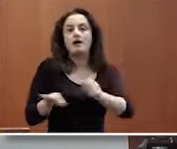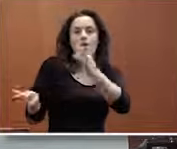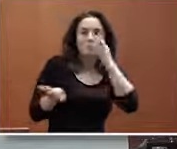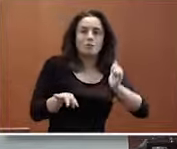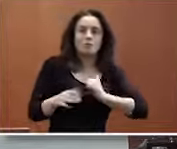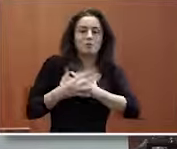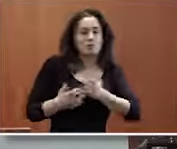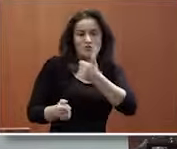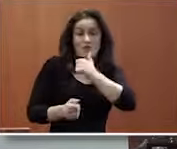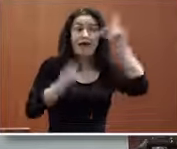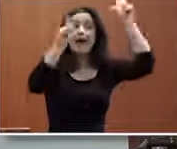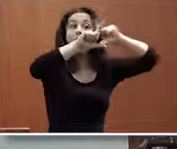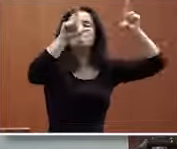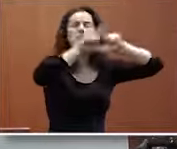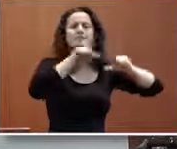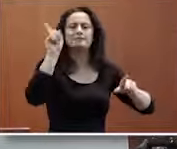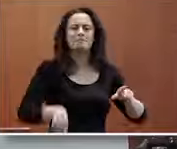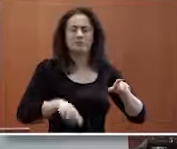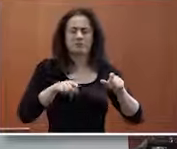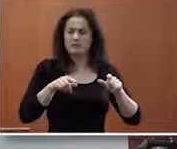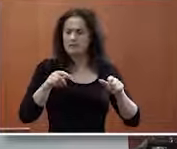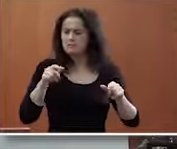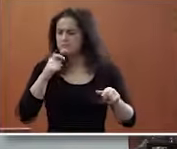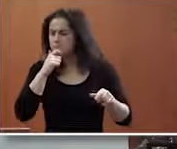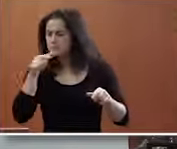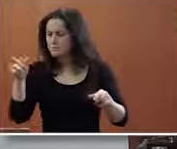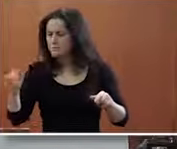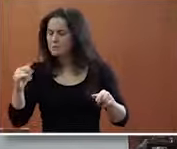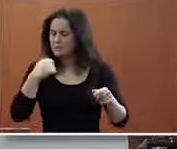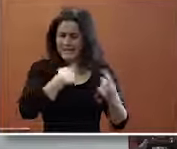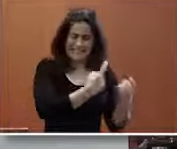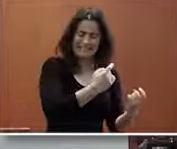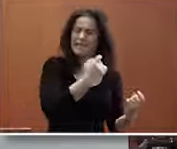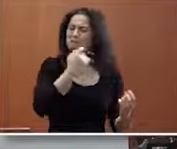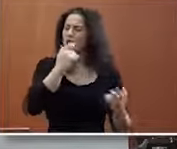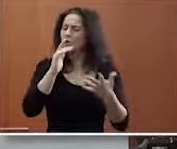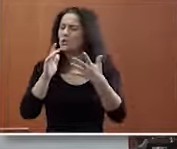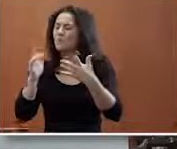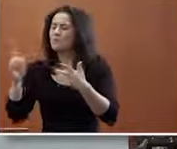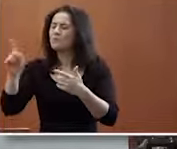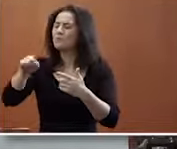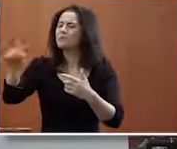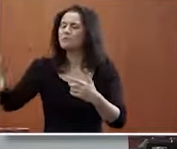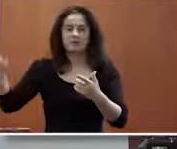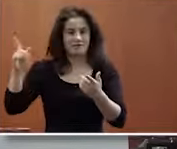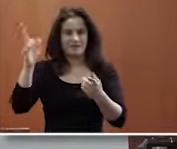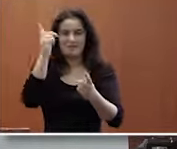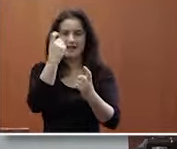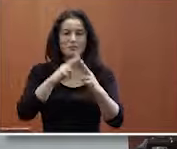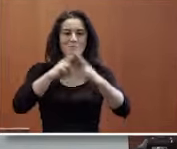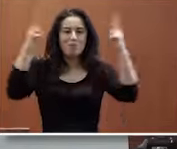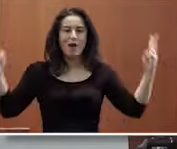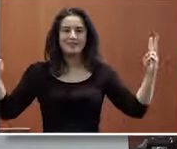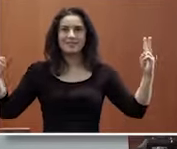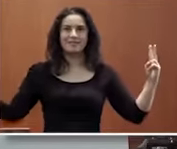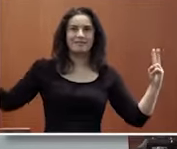que la empresa a veces no sabe conectar muy bien con la necesidad y que desde la necesidad a veces no sabemos ponerle una pasarela adecuada al mundo de la